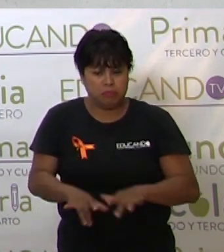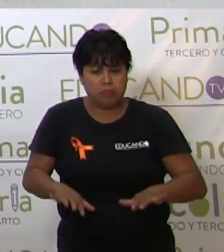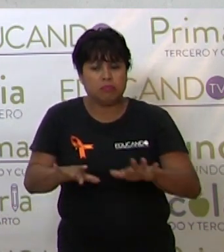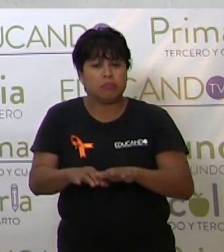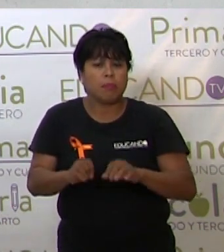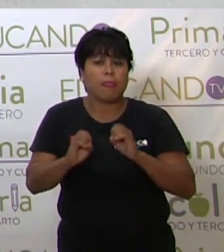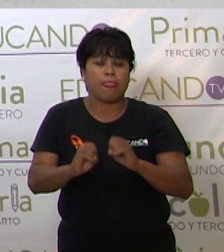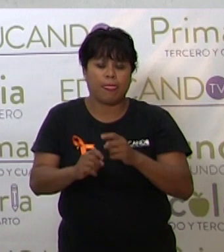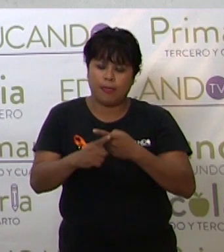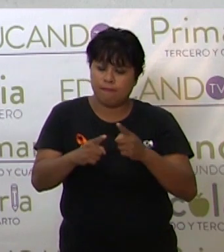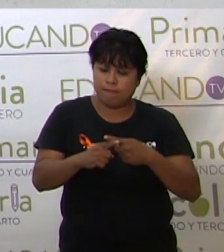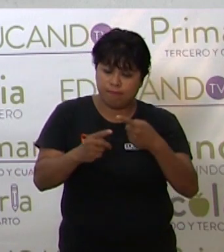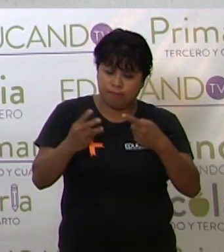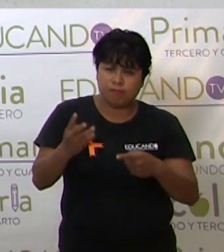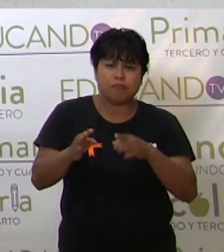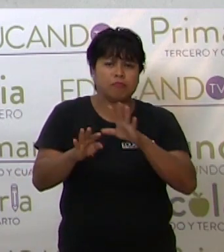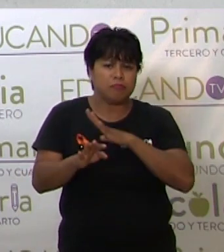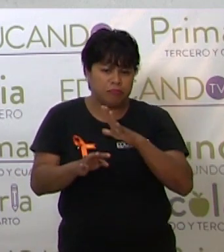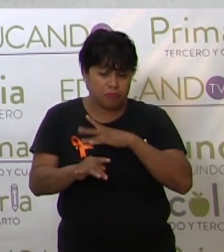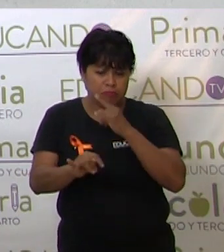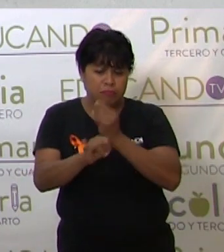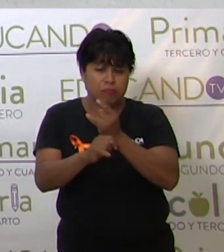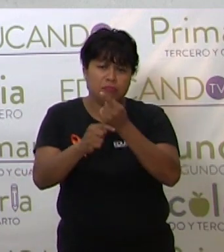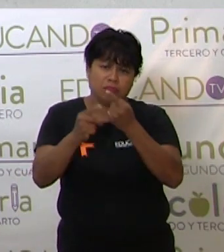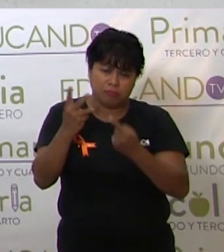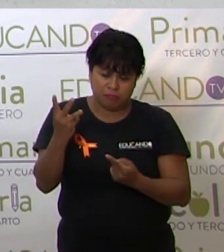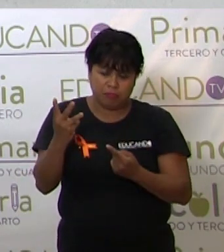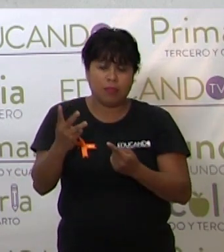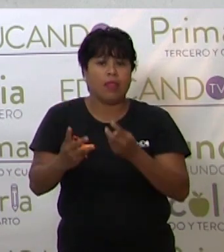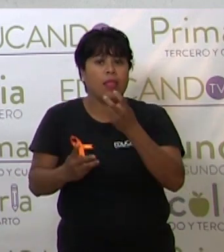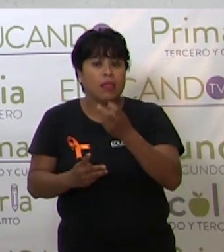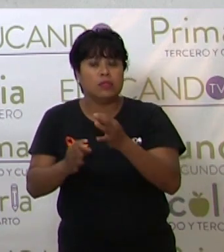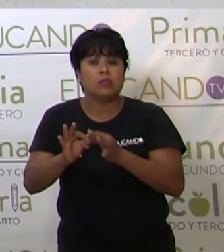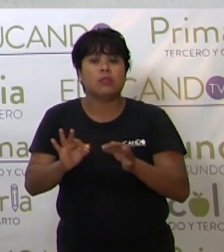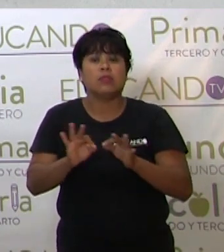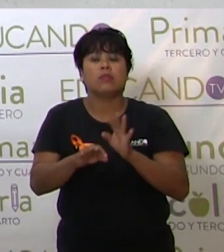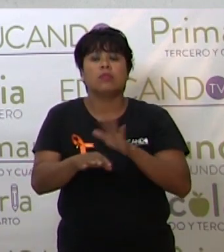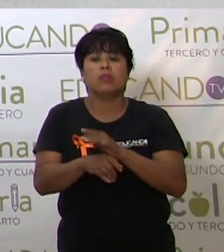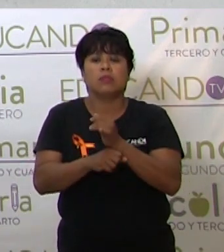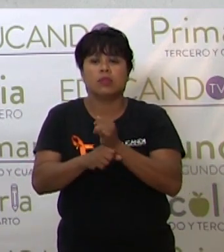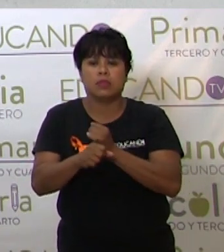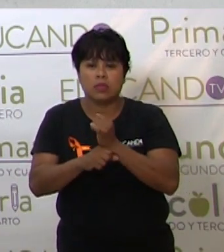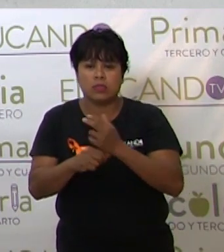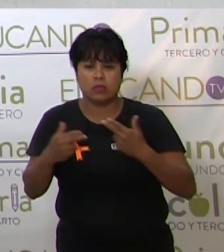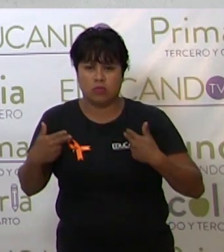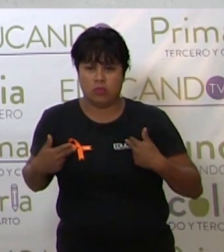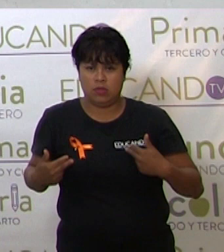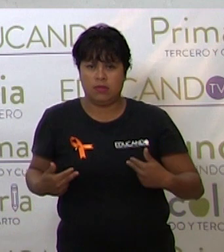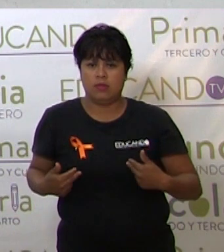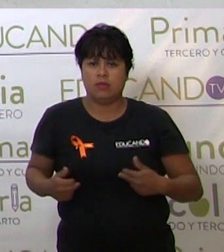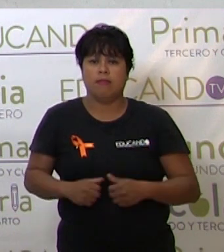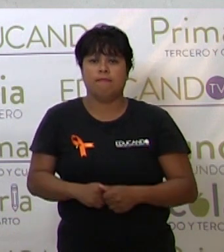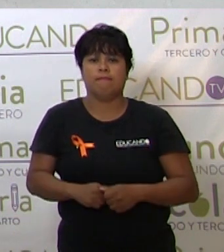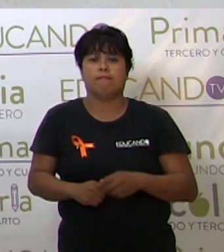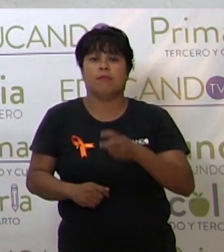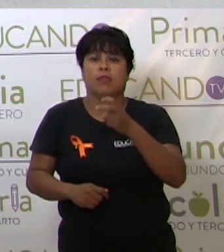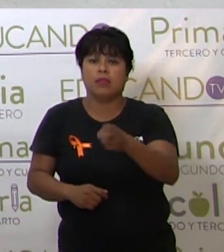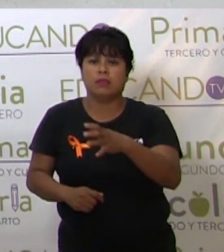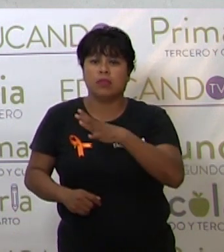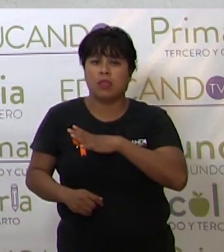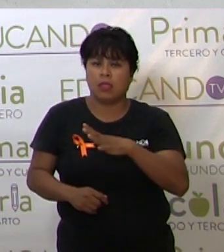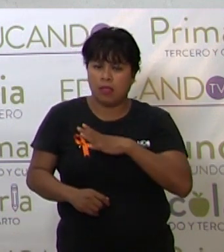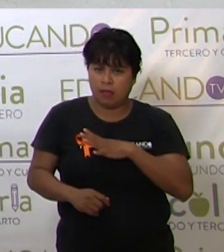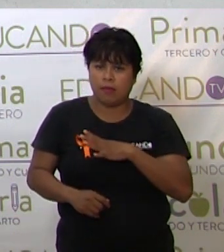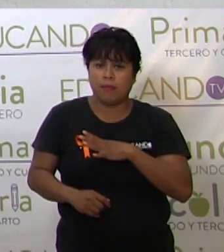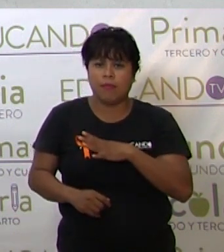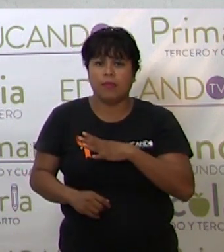a través de los recursos electrónicos. Esto es importante porque en las investigaciones humanísticas se están moviendo